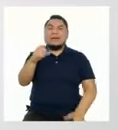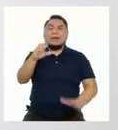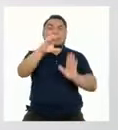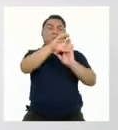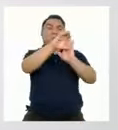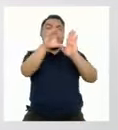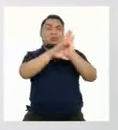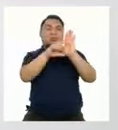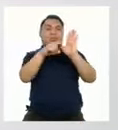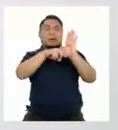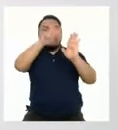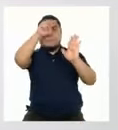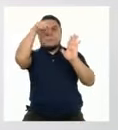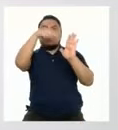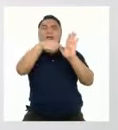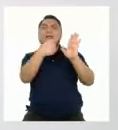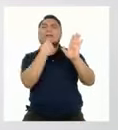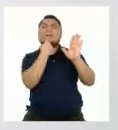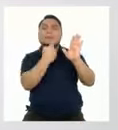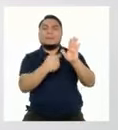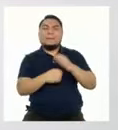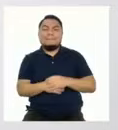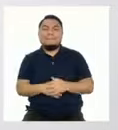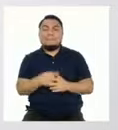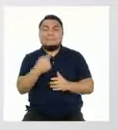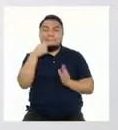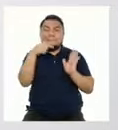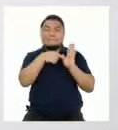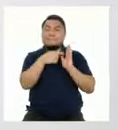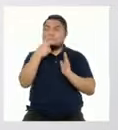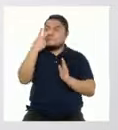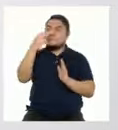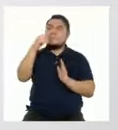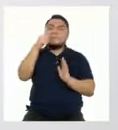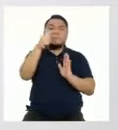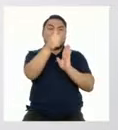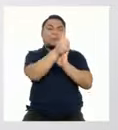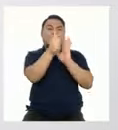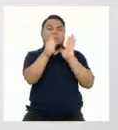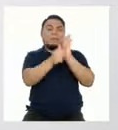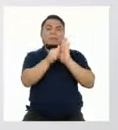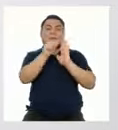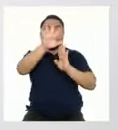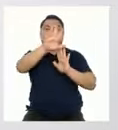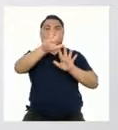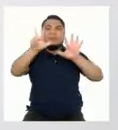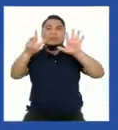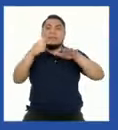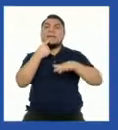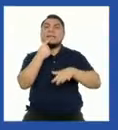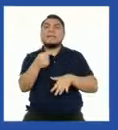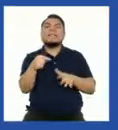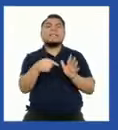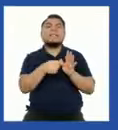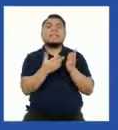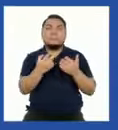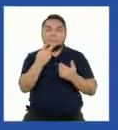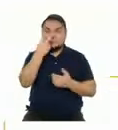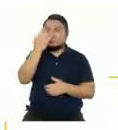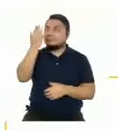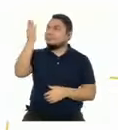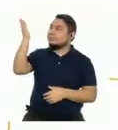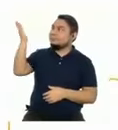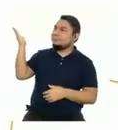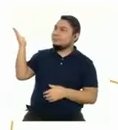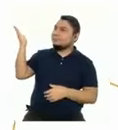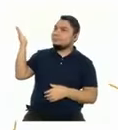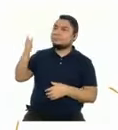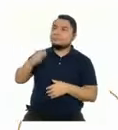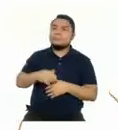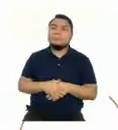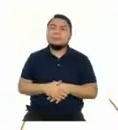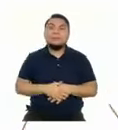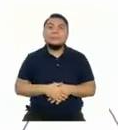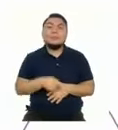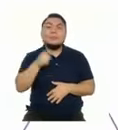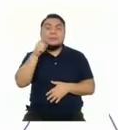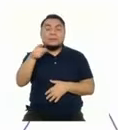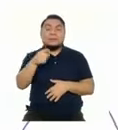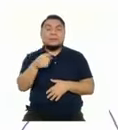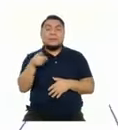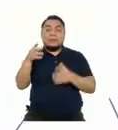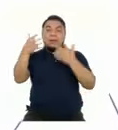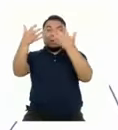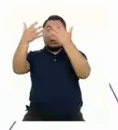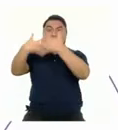Constitución peruana. Te muestro el artículo 58 en el que se señala esto. La iniciativa